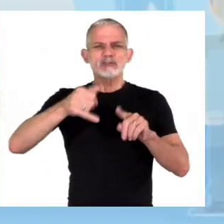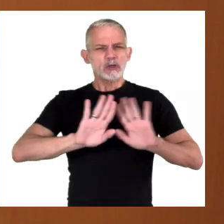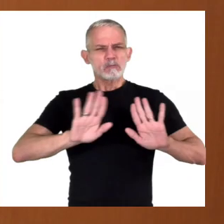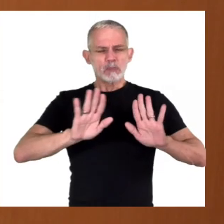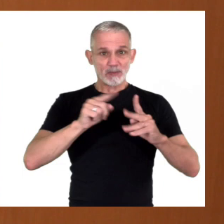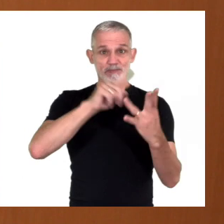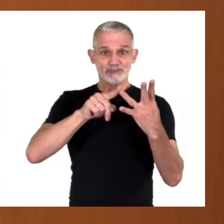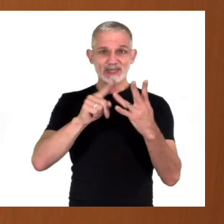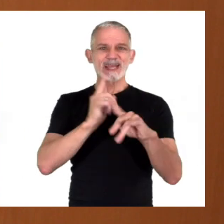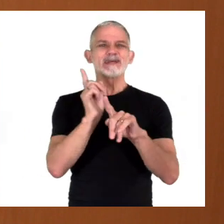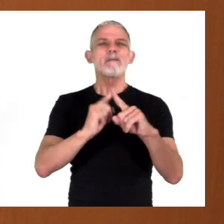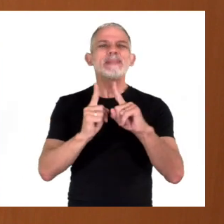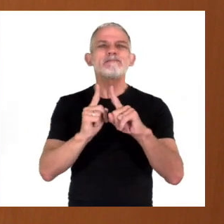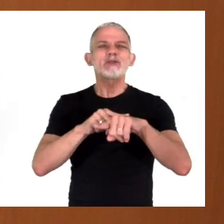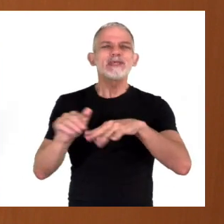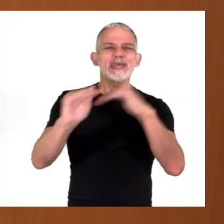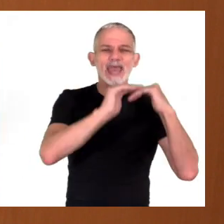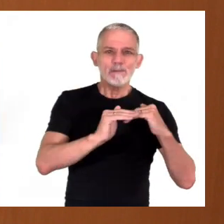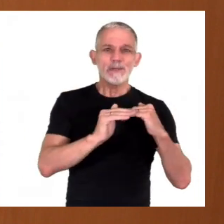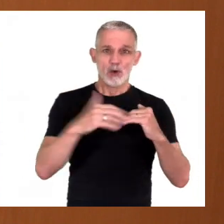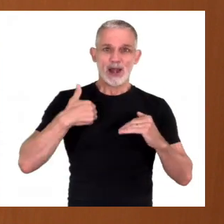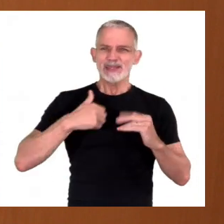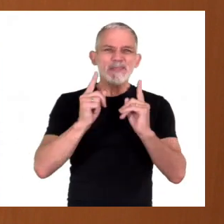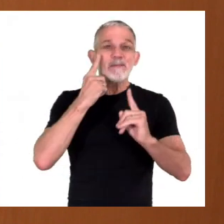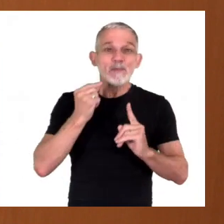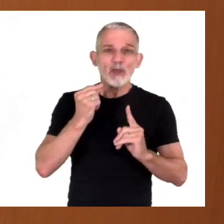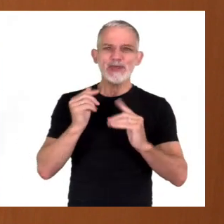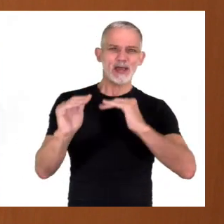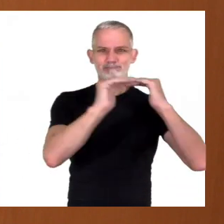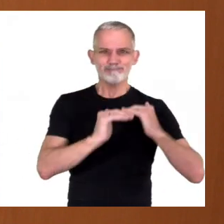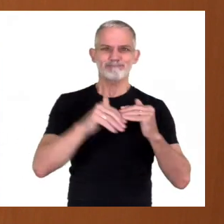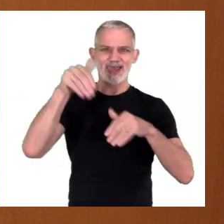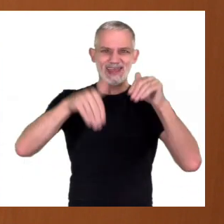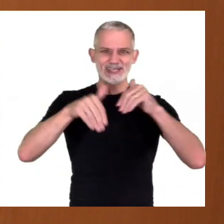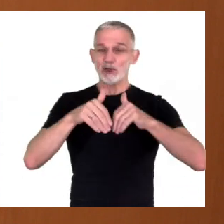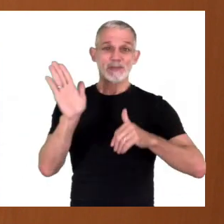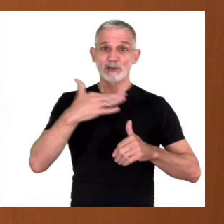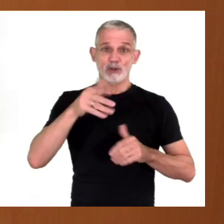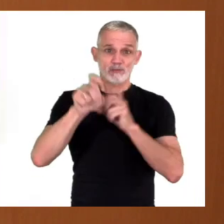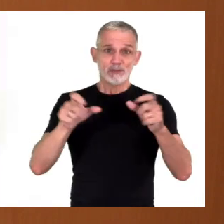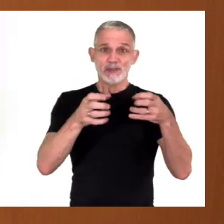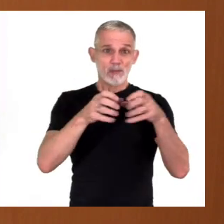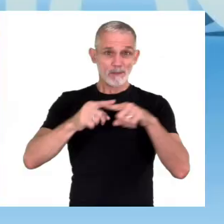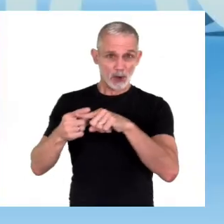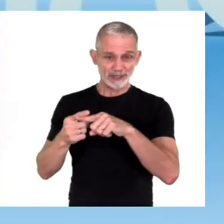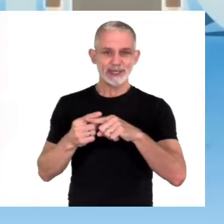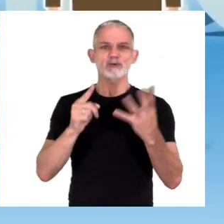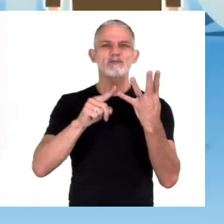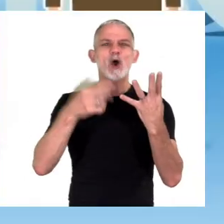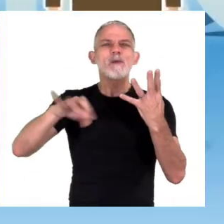política. Simultáneas significa que las PASO se llevan a cabo en un mismo día y en el mismo acto electoral para todos los partidos políticos.